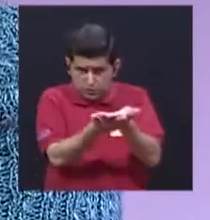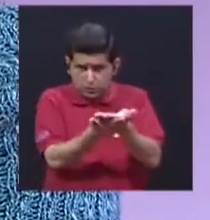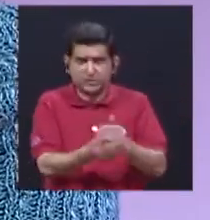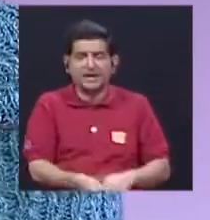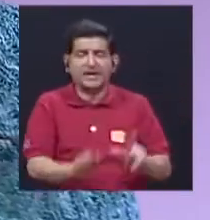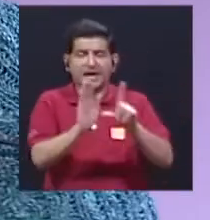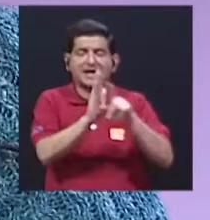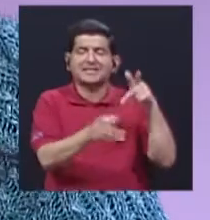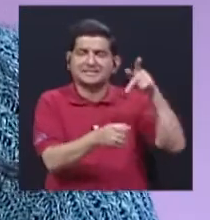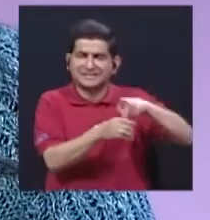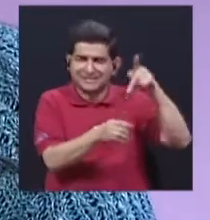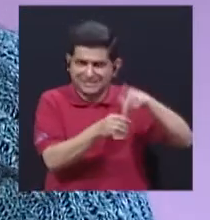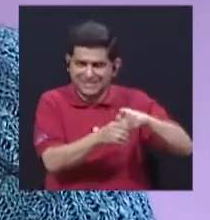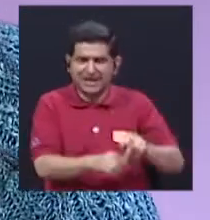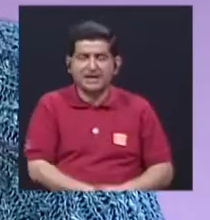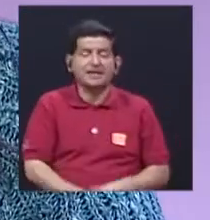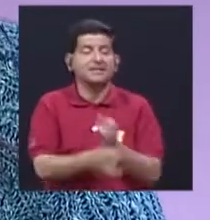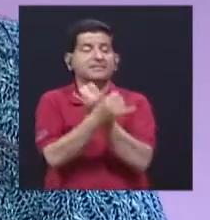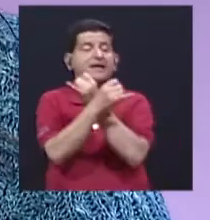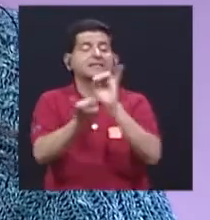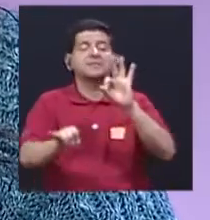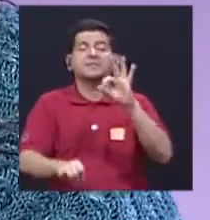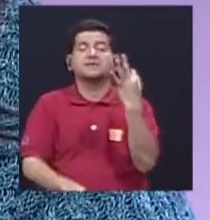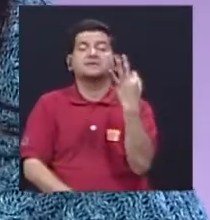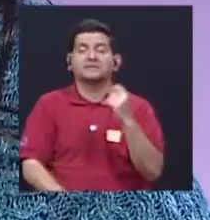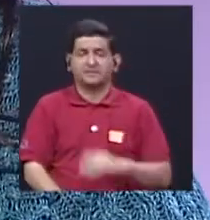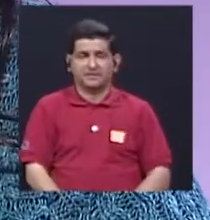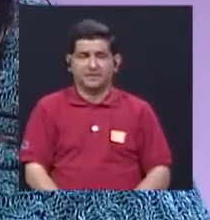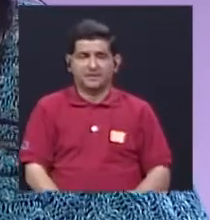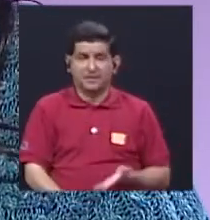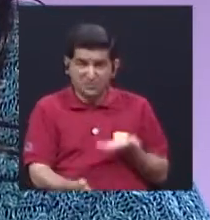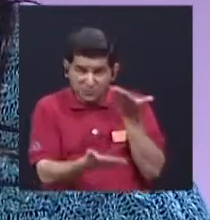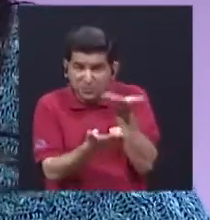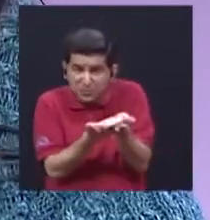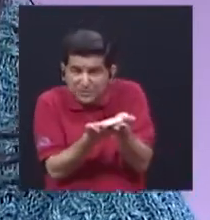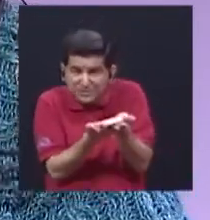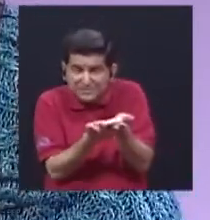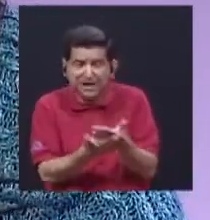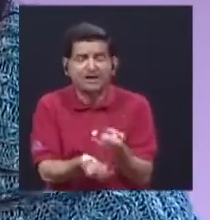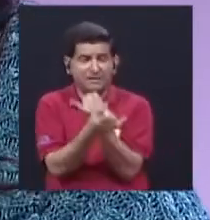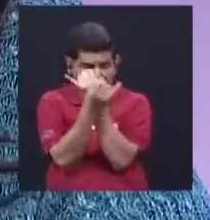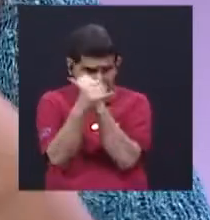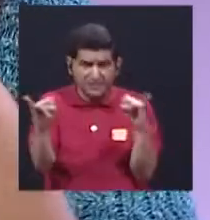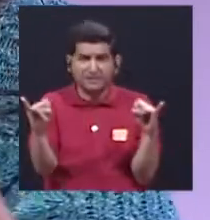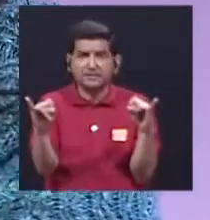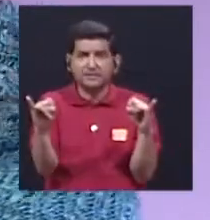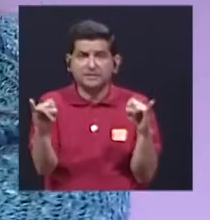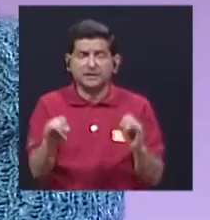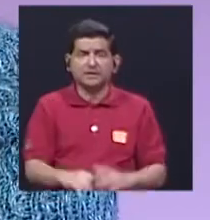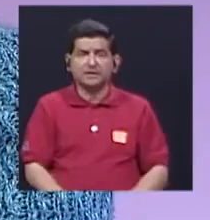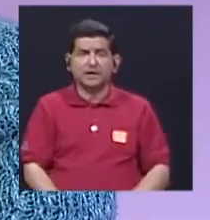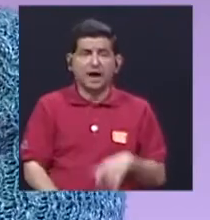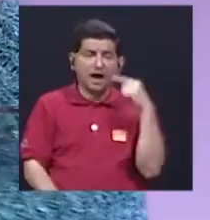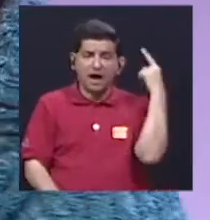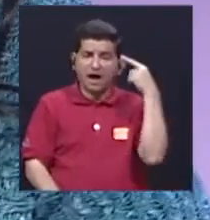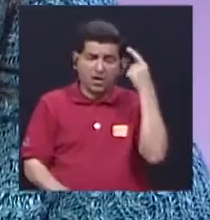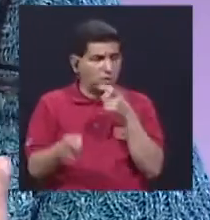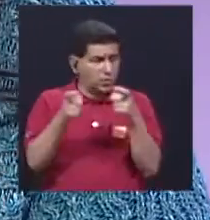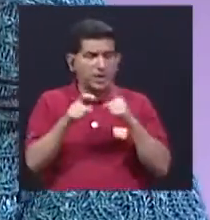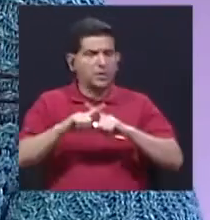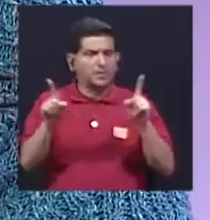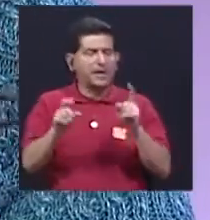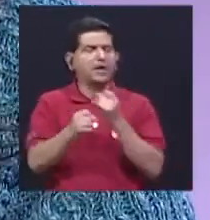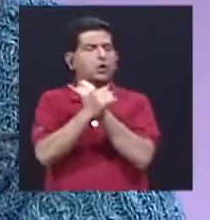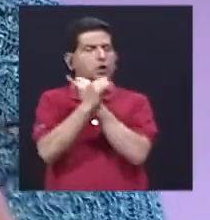participativa, que sean independientes. Es decir, nuestra propuesta es que sean independientes del Estado, pero